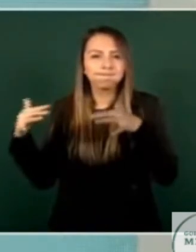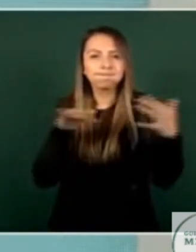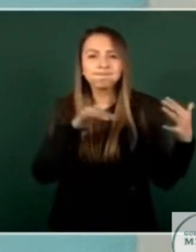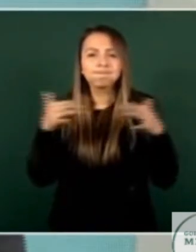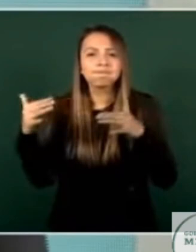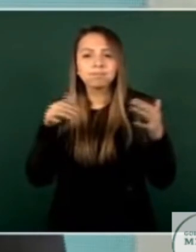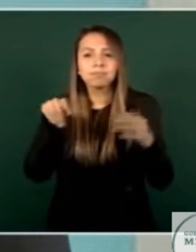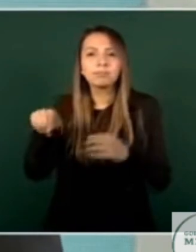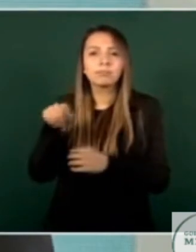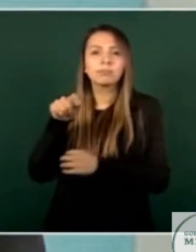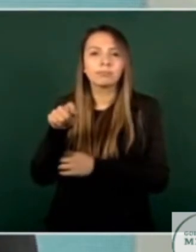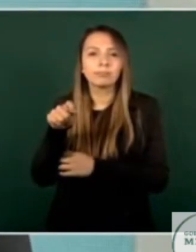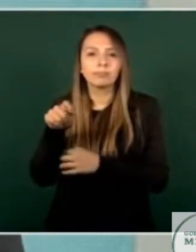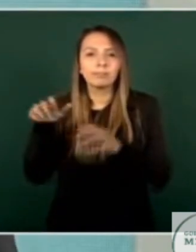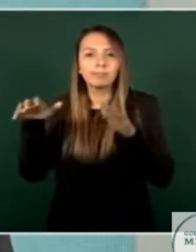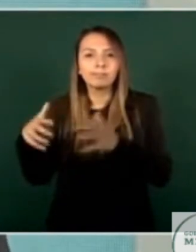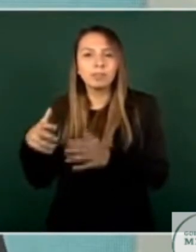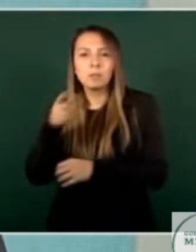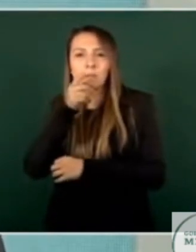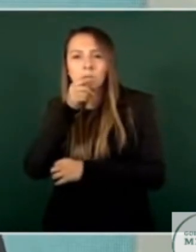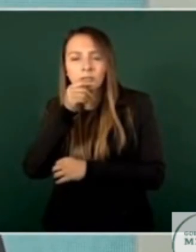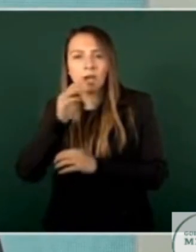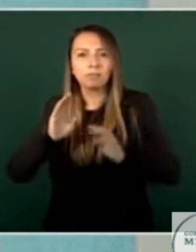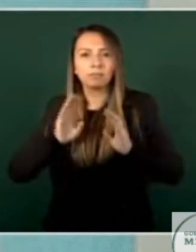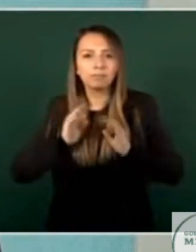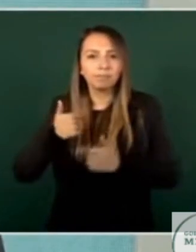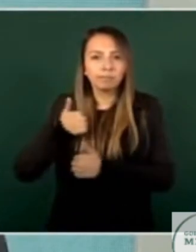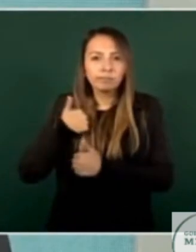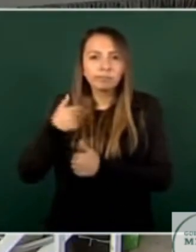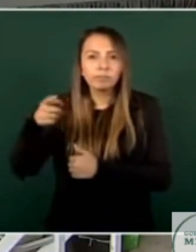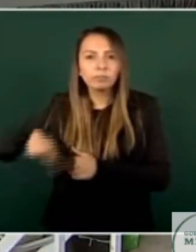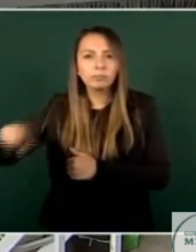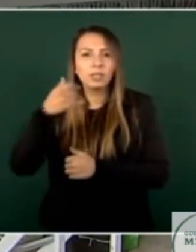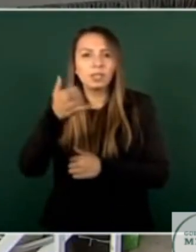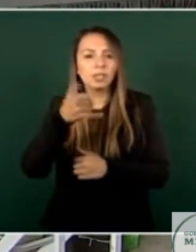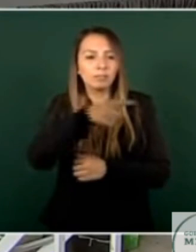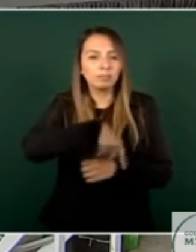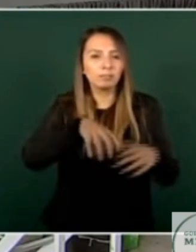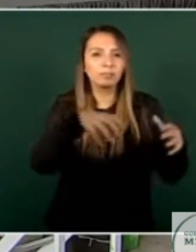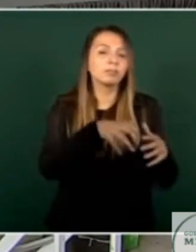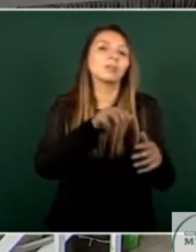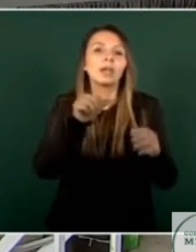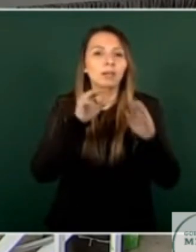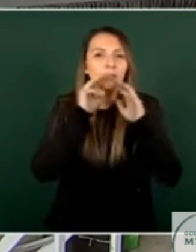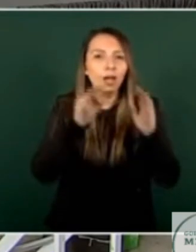armadas del gobierno y delincuencia eran más